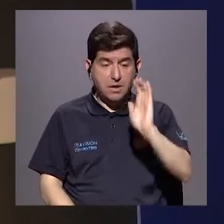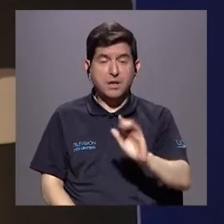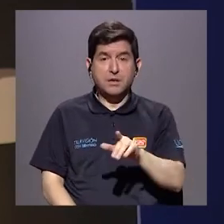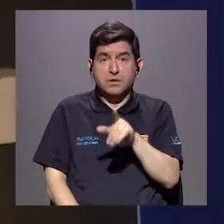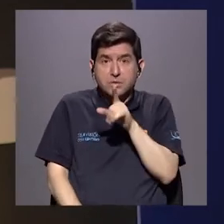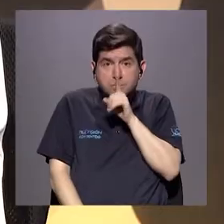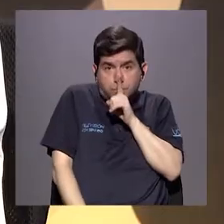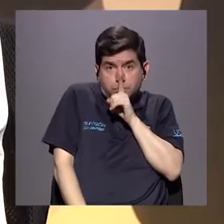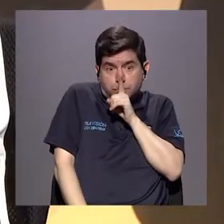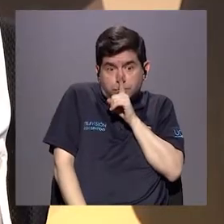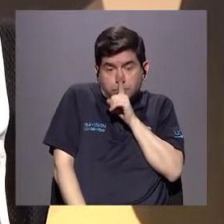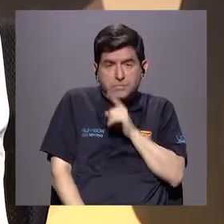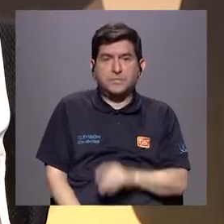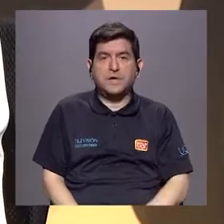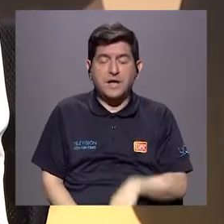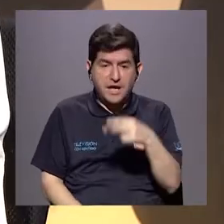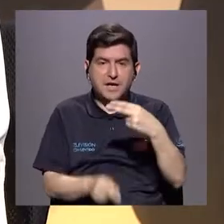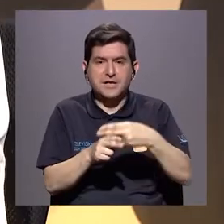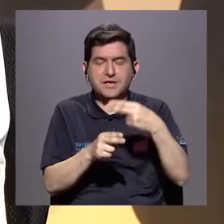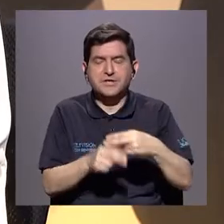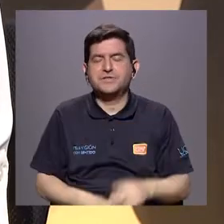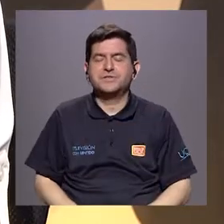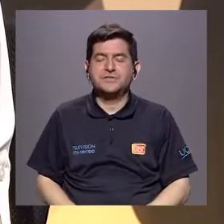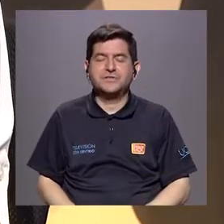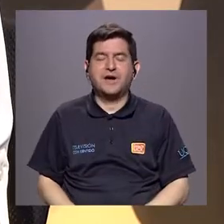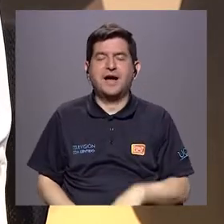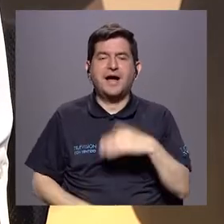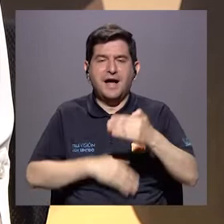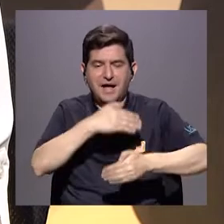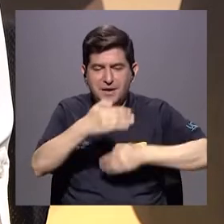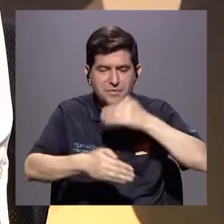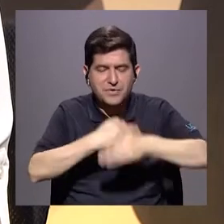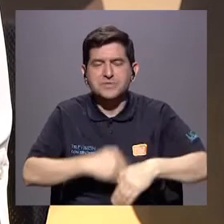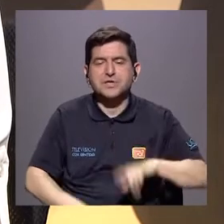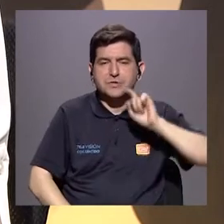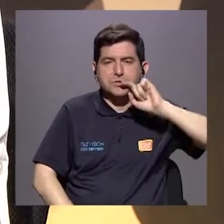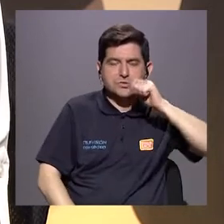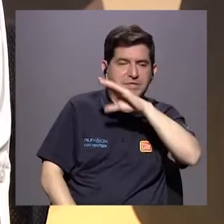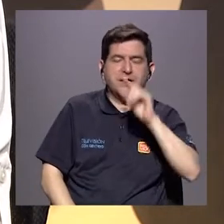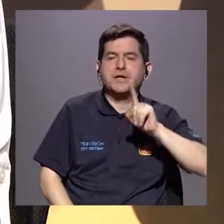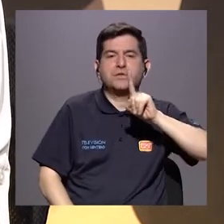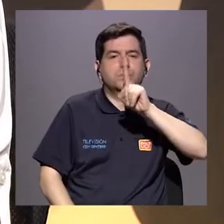niño guarda, y esto se ha llamado la dinámica del secreto y del silencio,